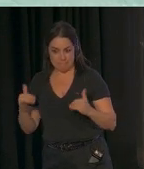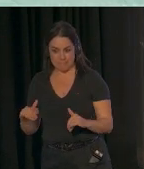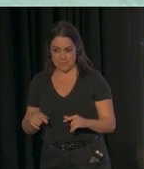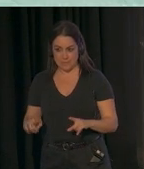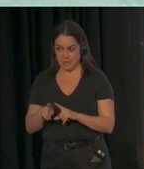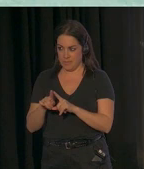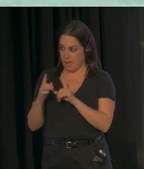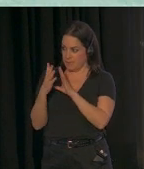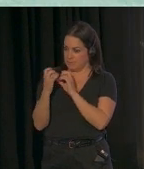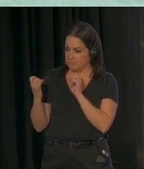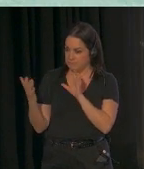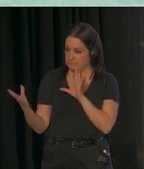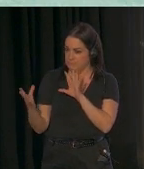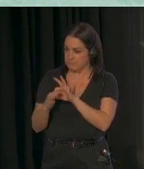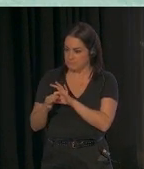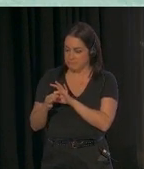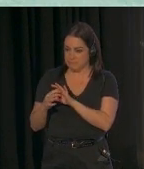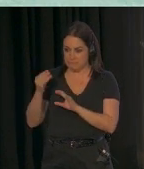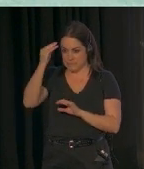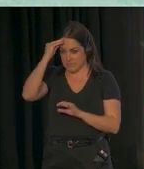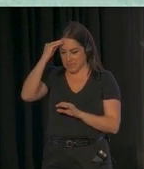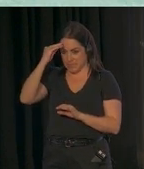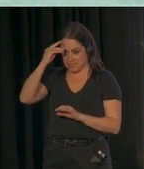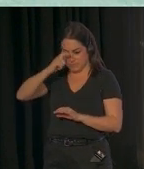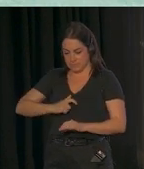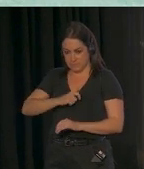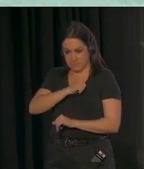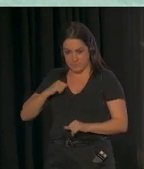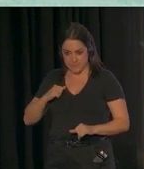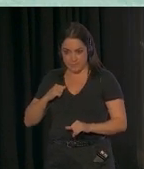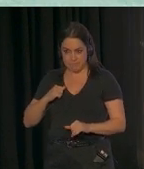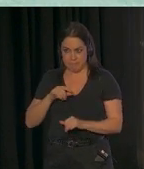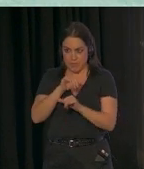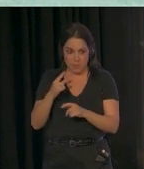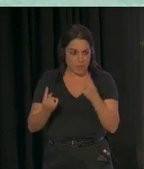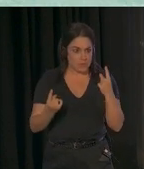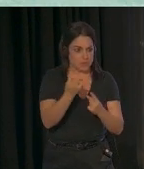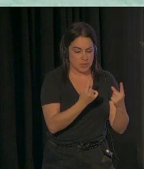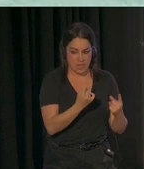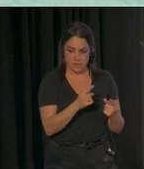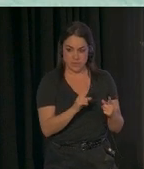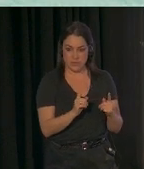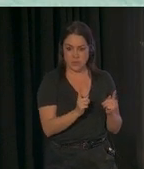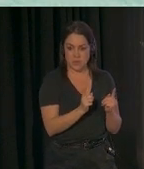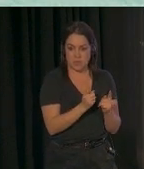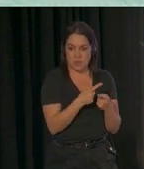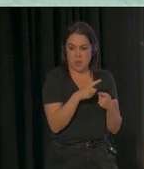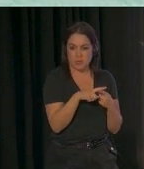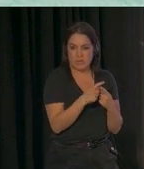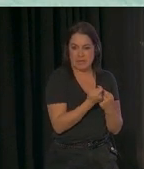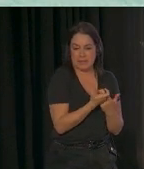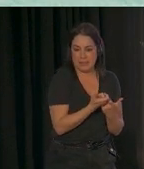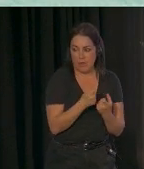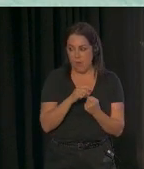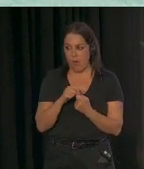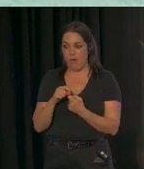como persona de forma ocasional. Cosas grandes o cosas pequeñas. Cambios emocionales